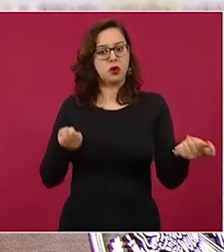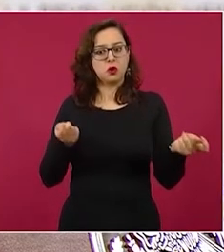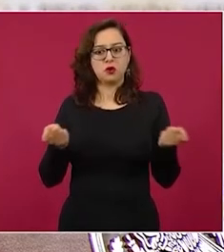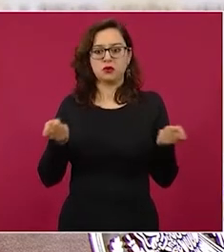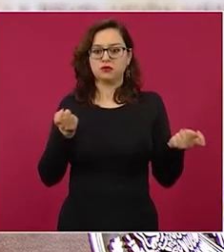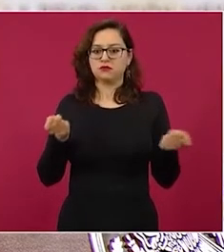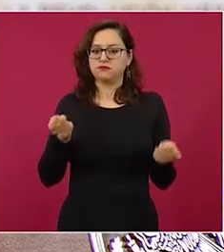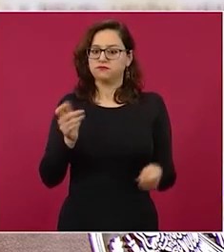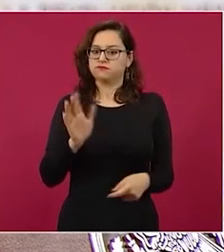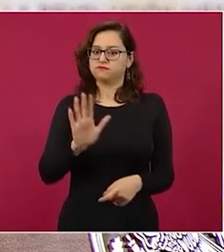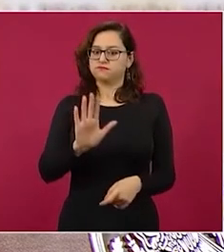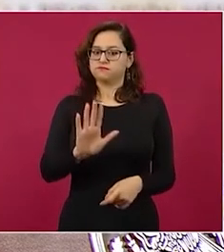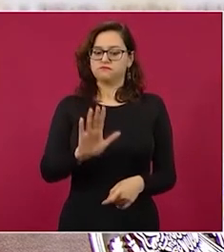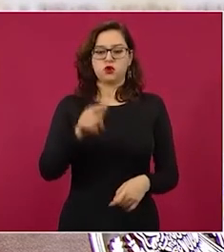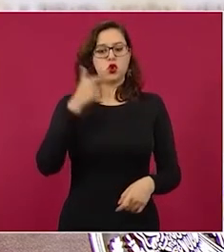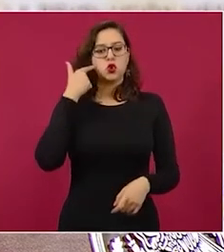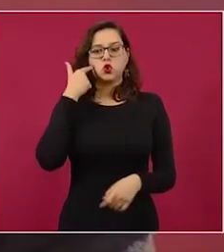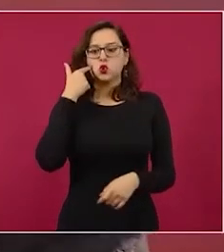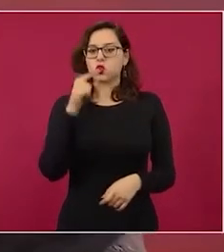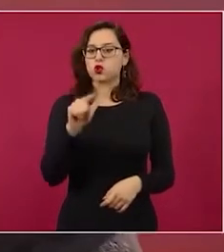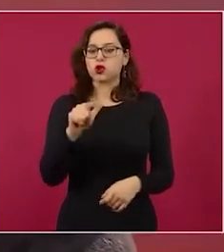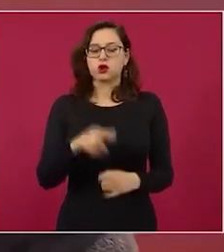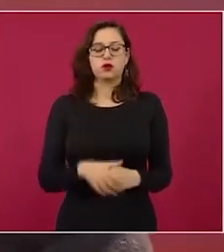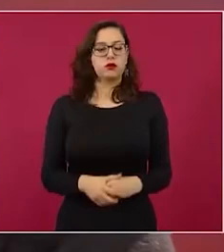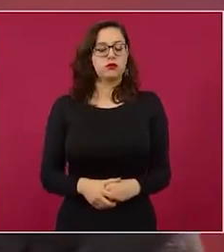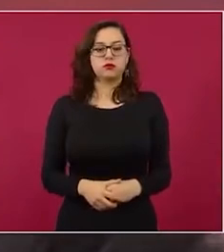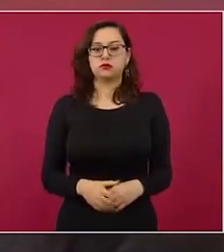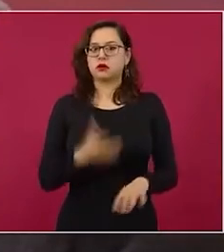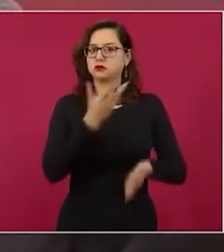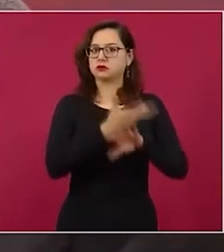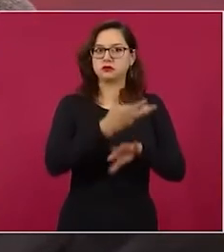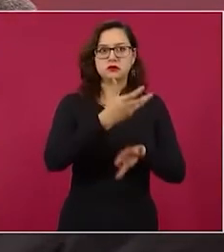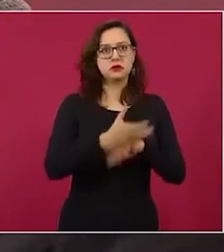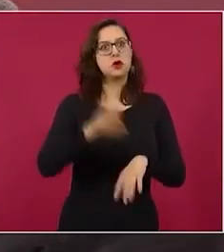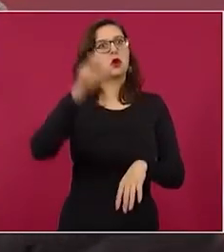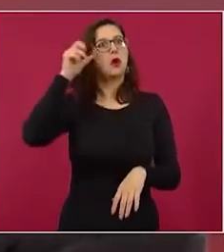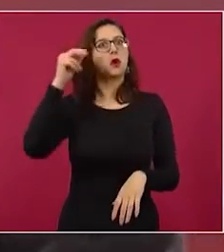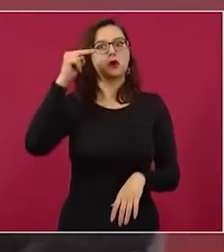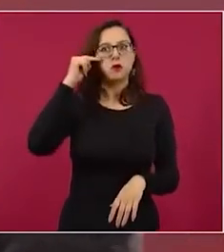ni de Estados Unidos ni de China ni de Rusia